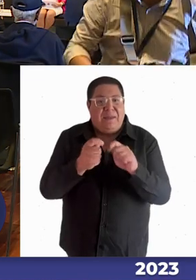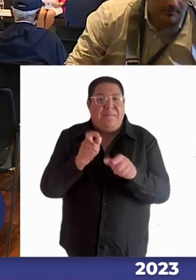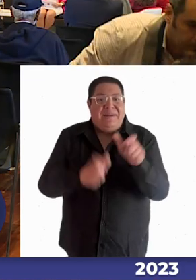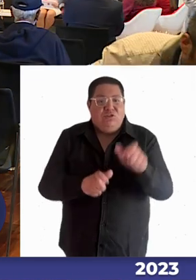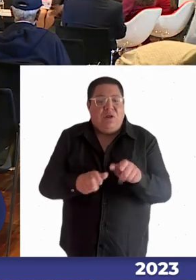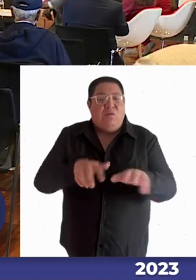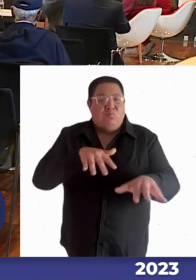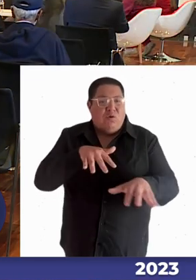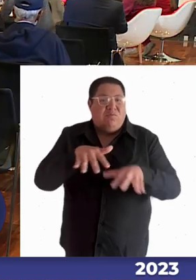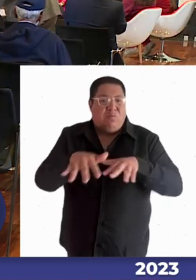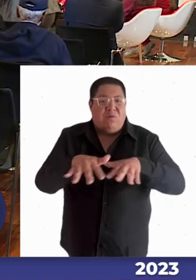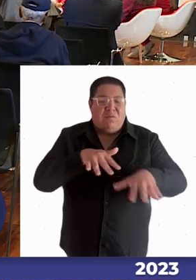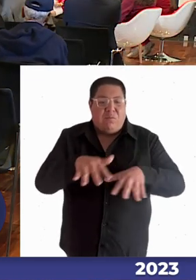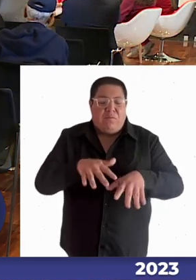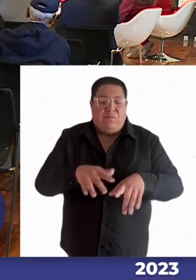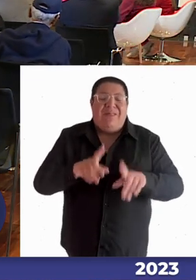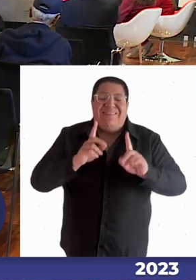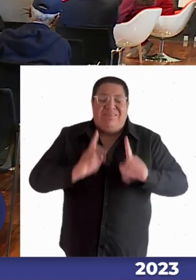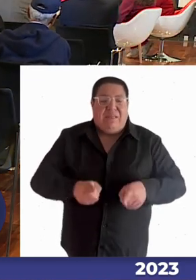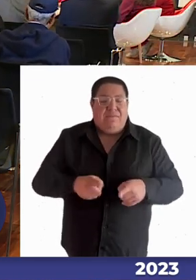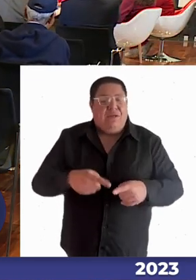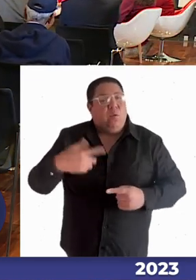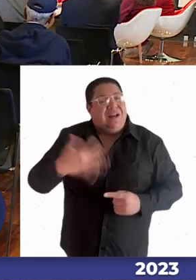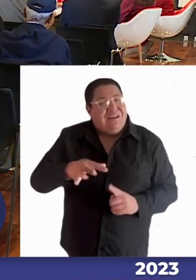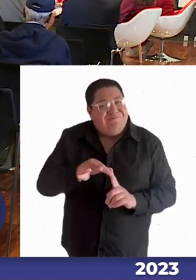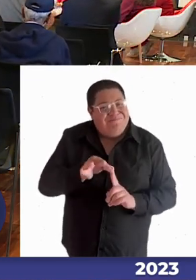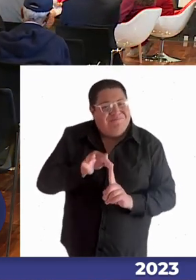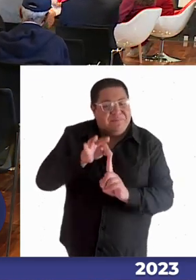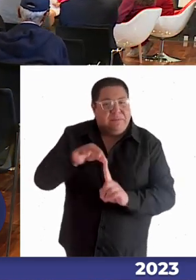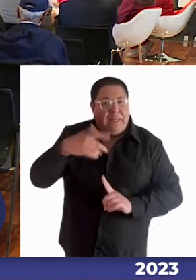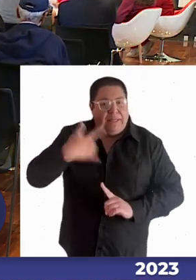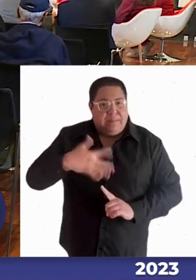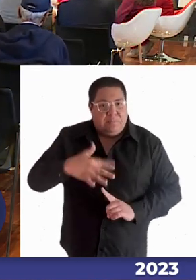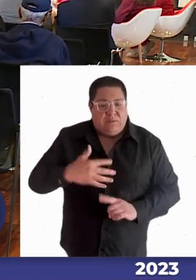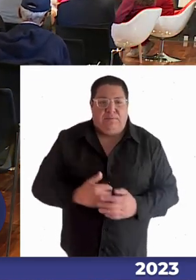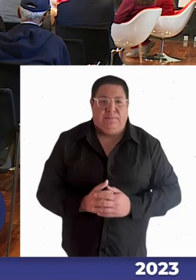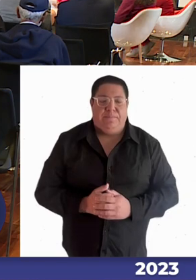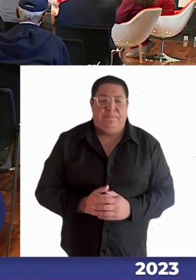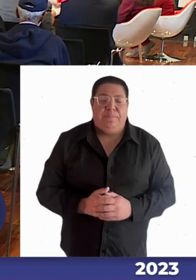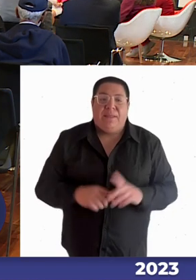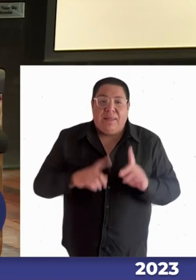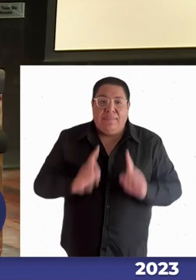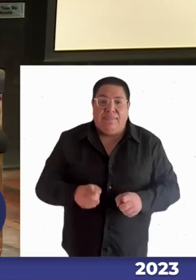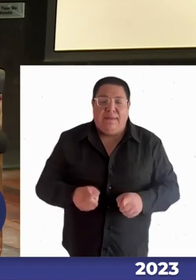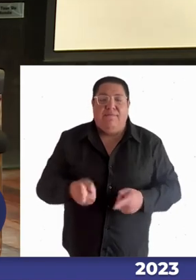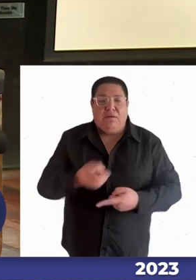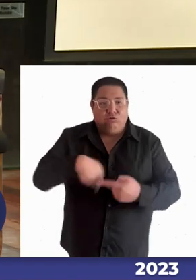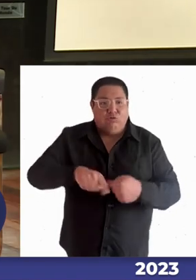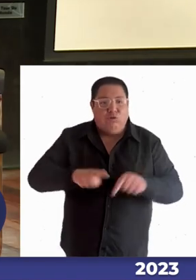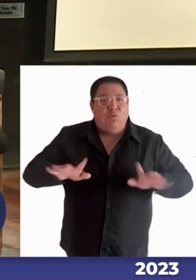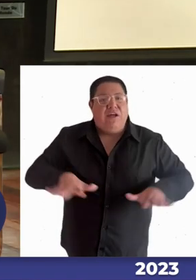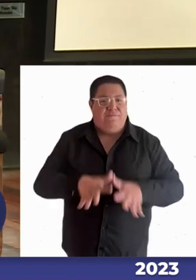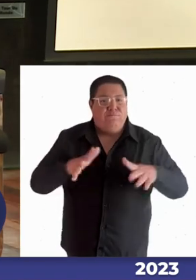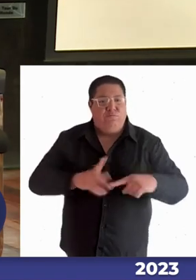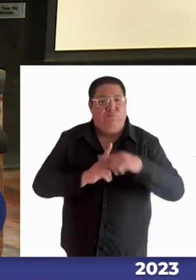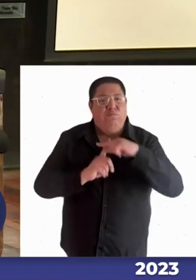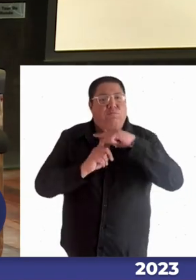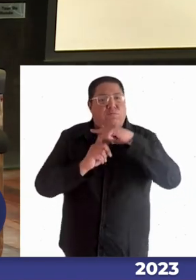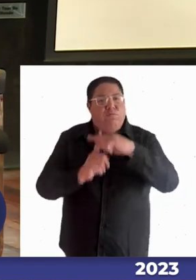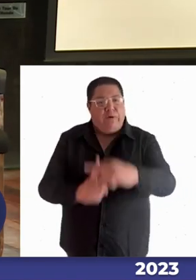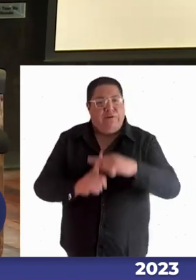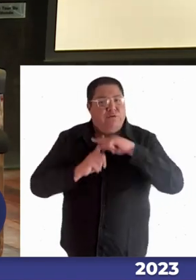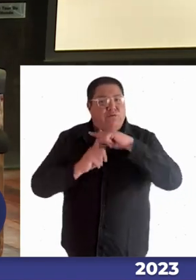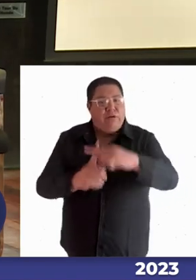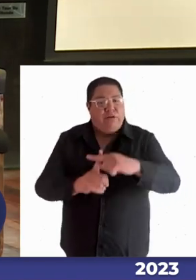tiene una importancia tremenda en ese sentido y por eso tenemos que hacer todos los esfuerzos para partir desde una